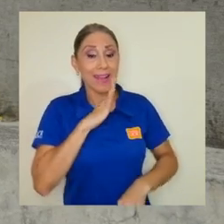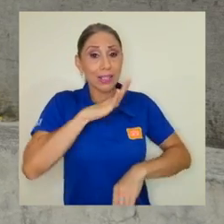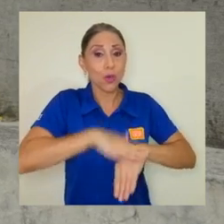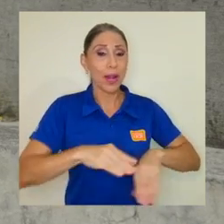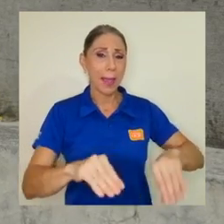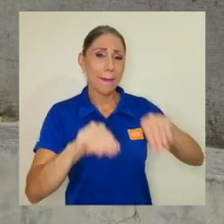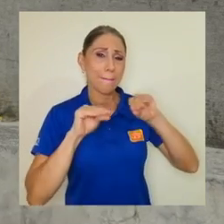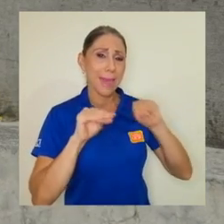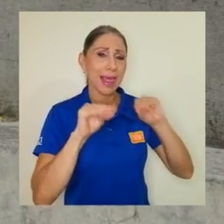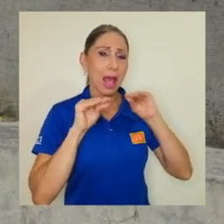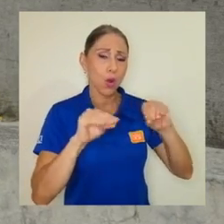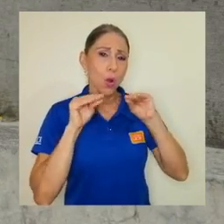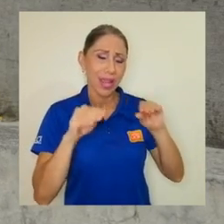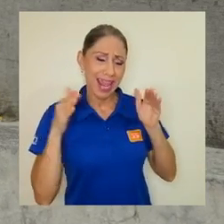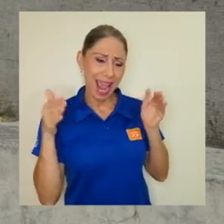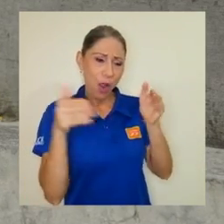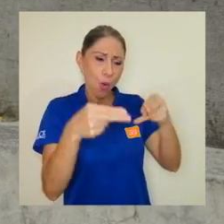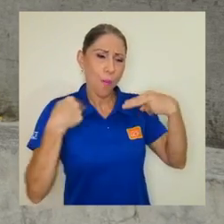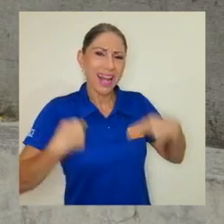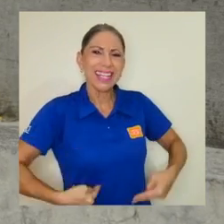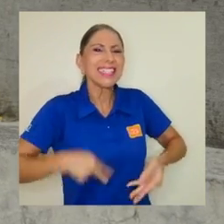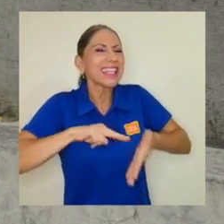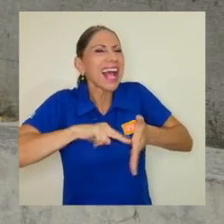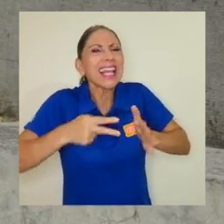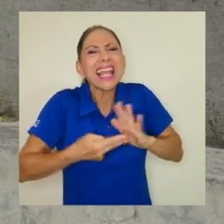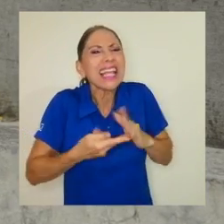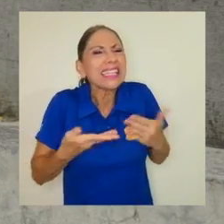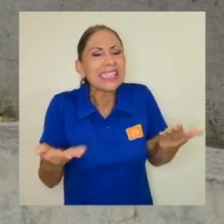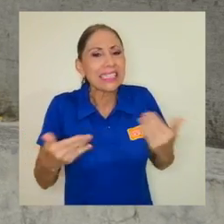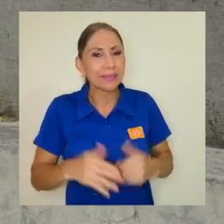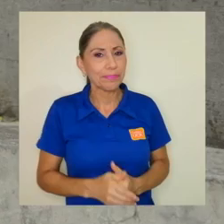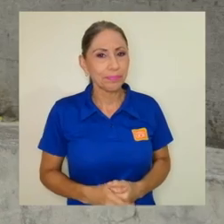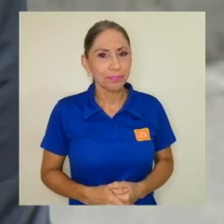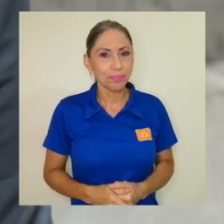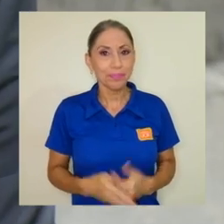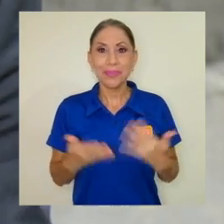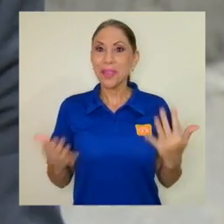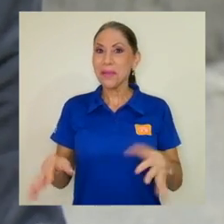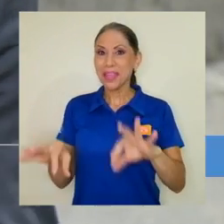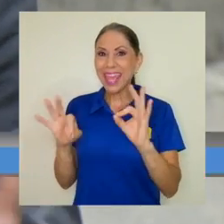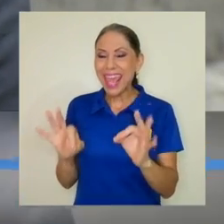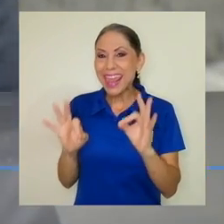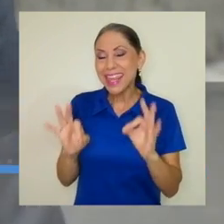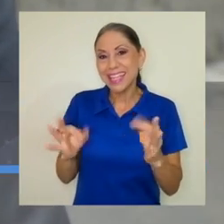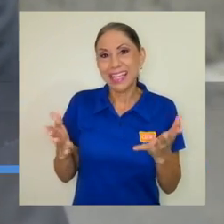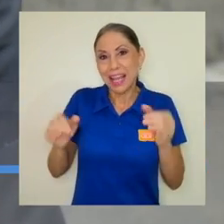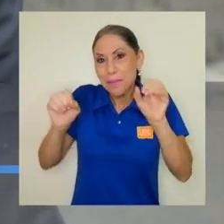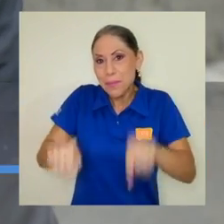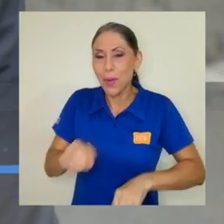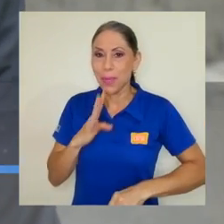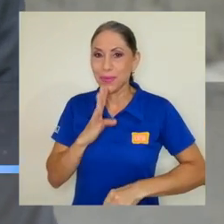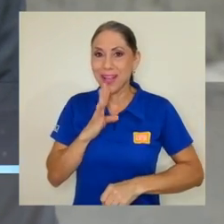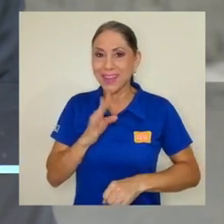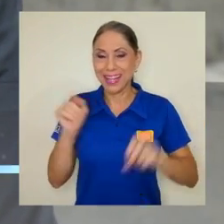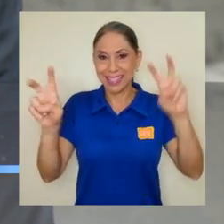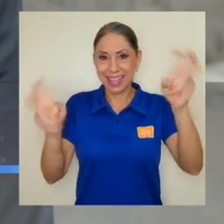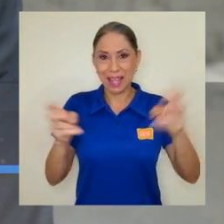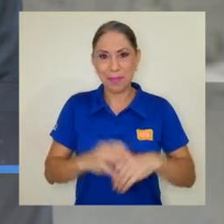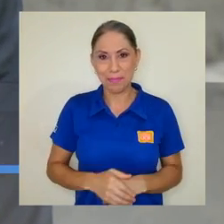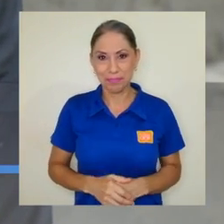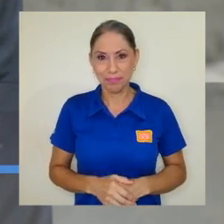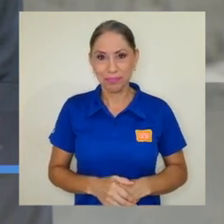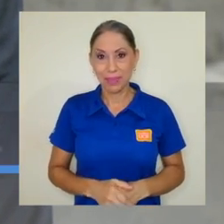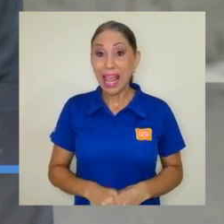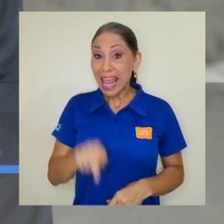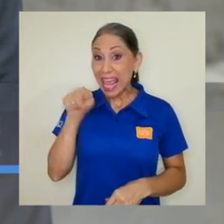pedagogía humanista en medio de este contexto, ¿a qué nos referimos con pedagogía humanista? Bueno, que he dicho que podemos hablar de ese tema,